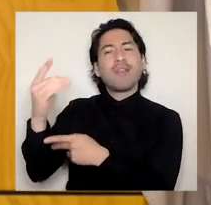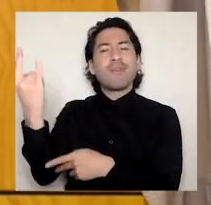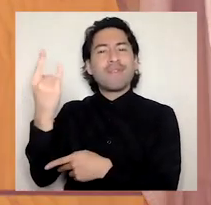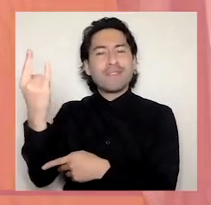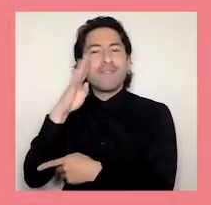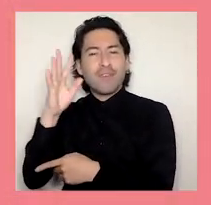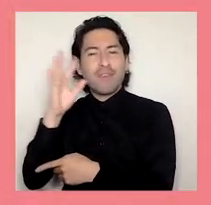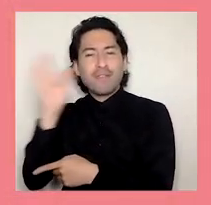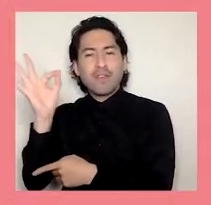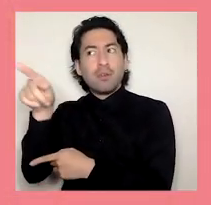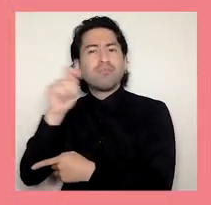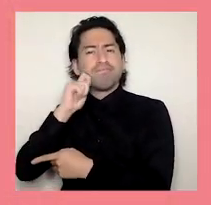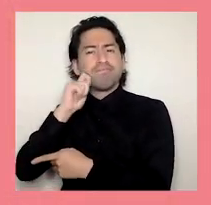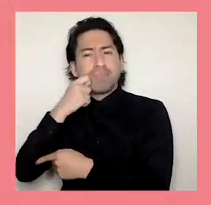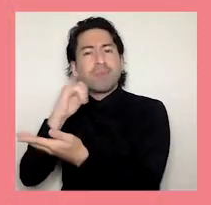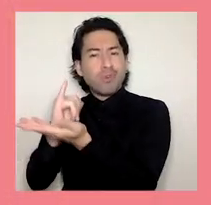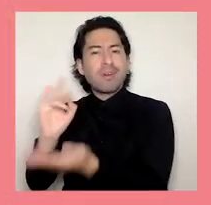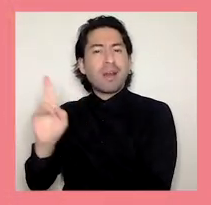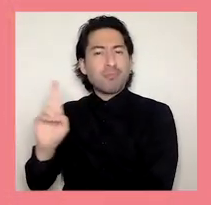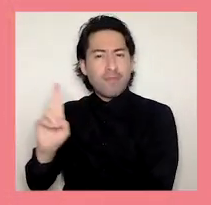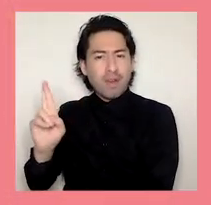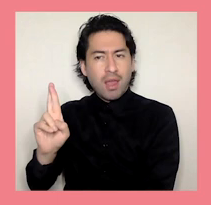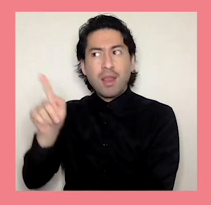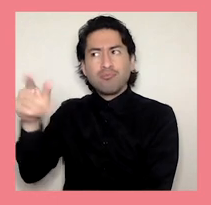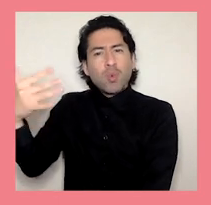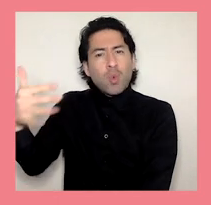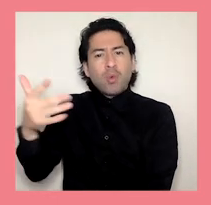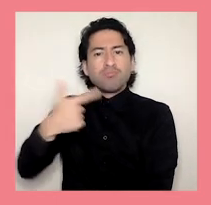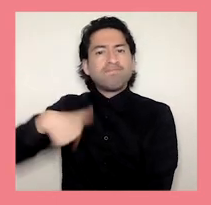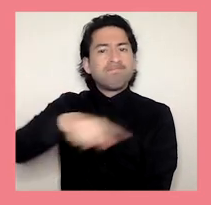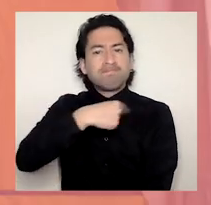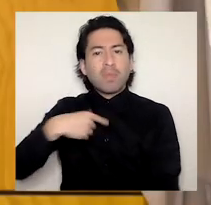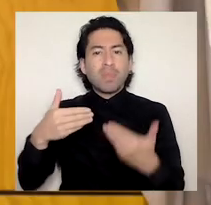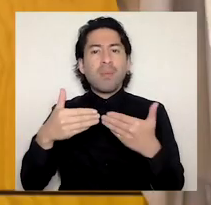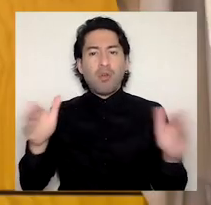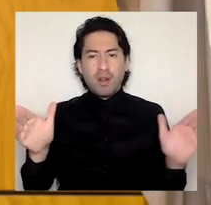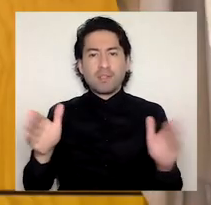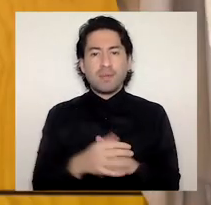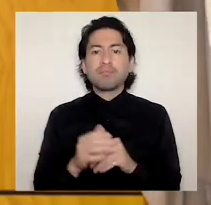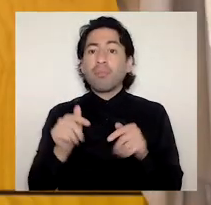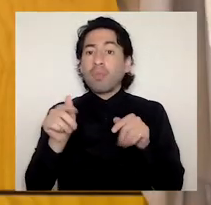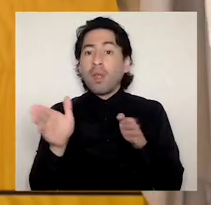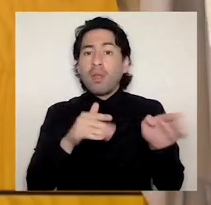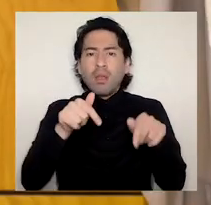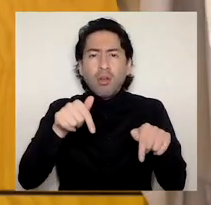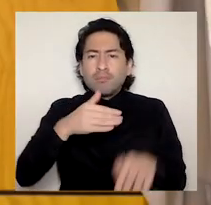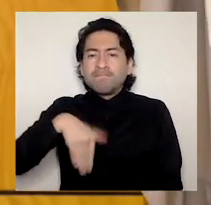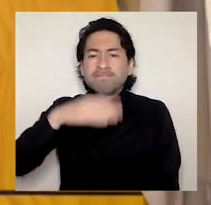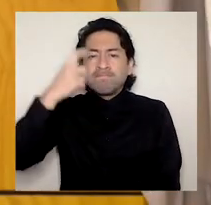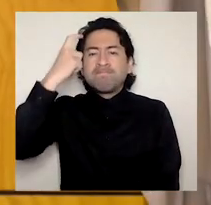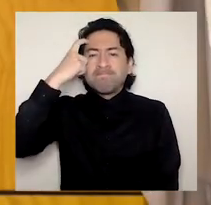BioBio como una institución republicana, fundamental para nuestra democracia. Hoy tenemos la conciencia de lo